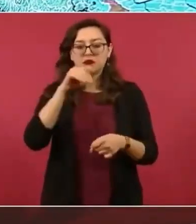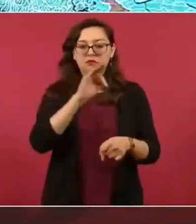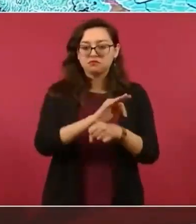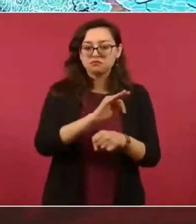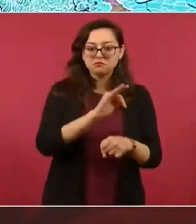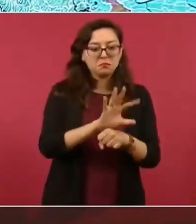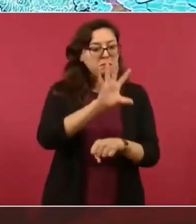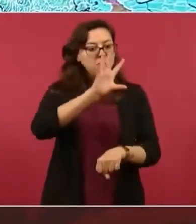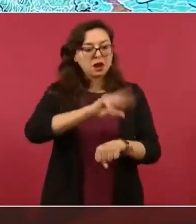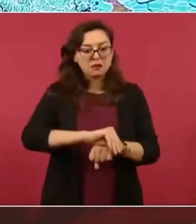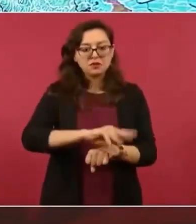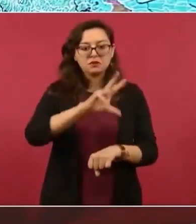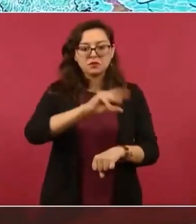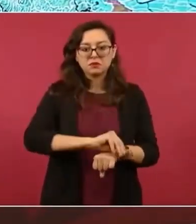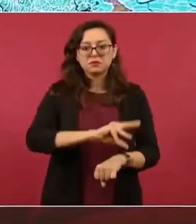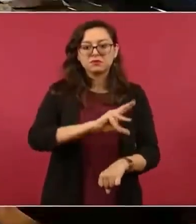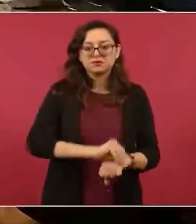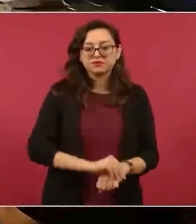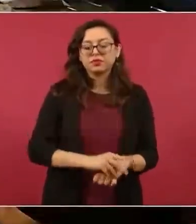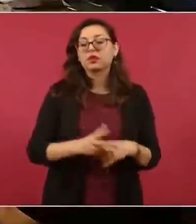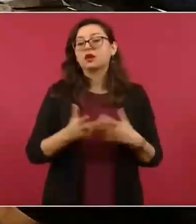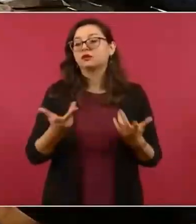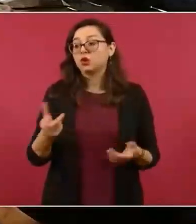de Monterrey